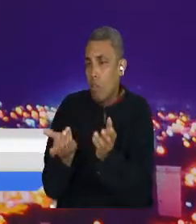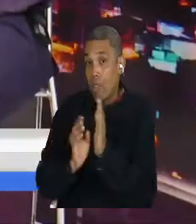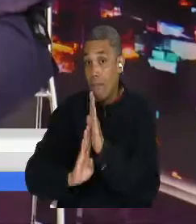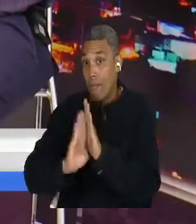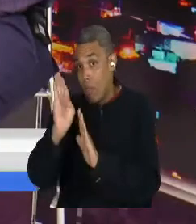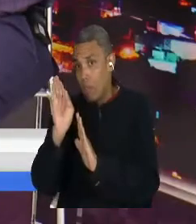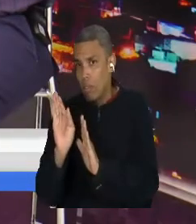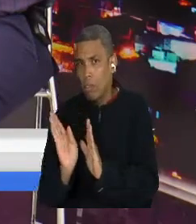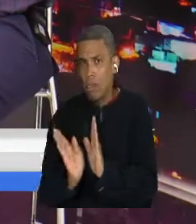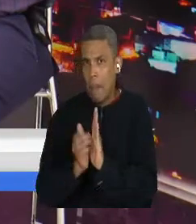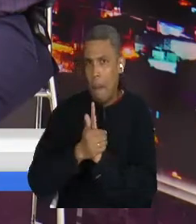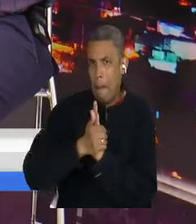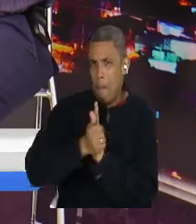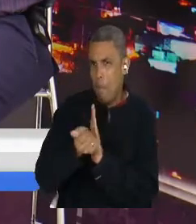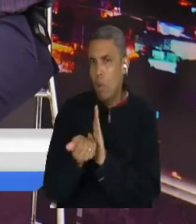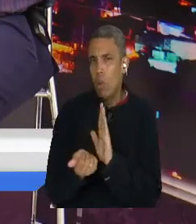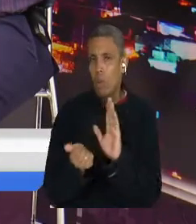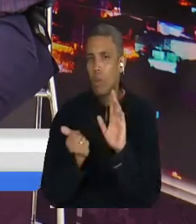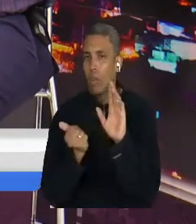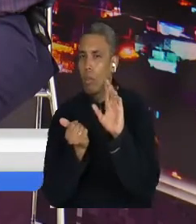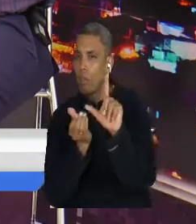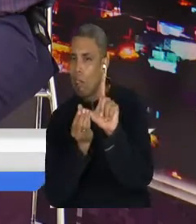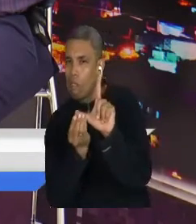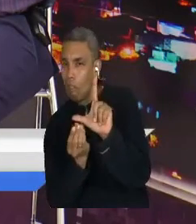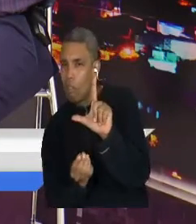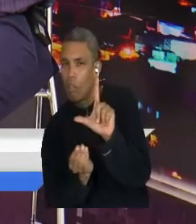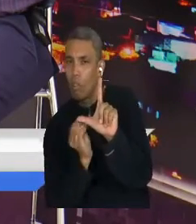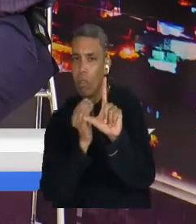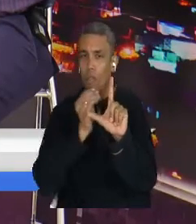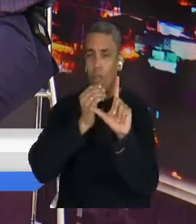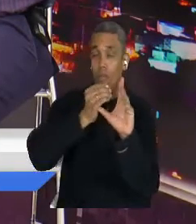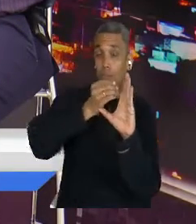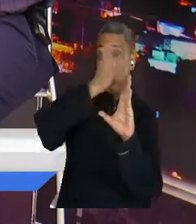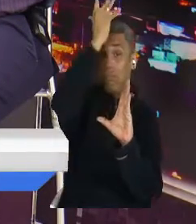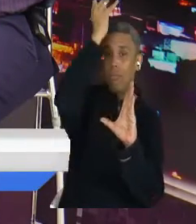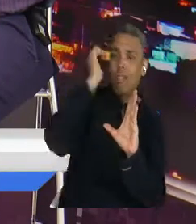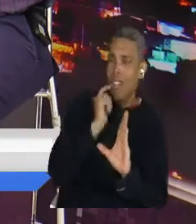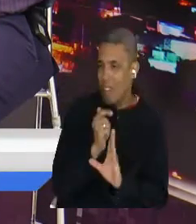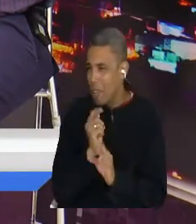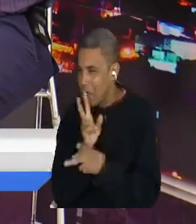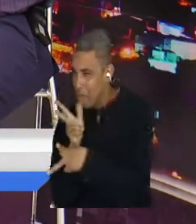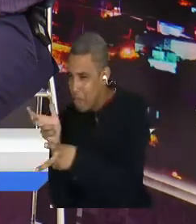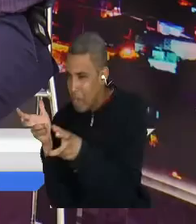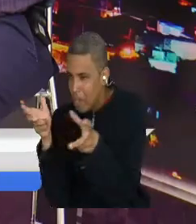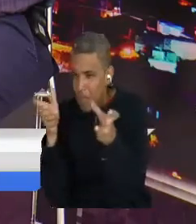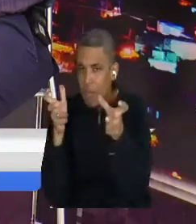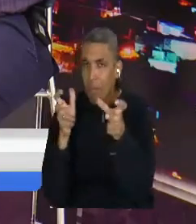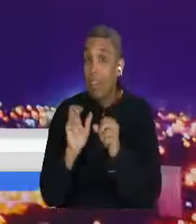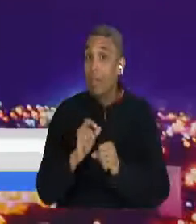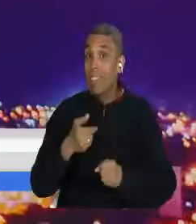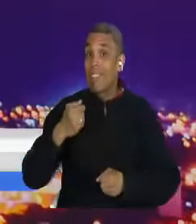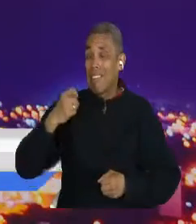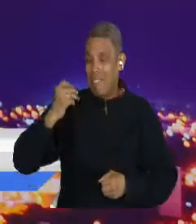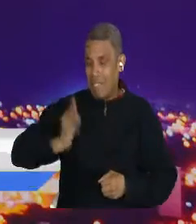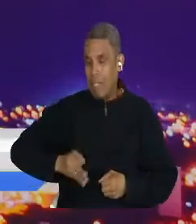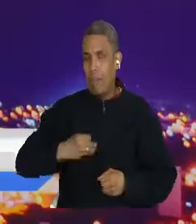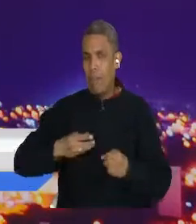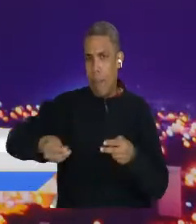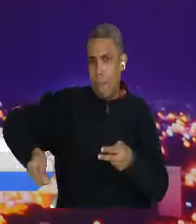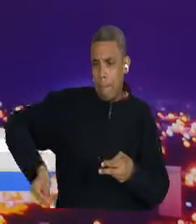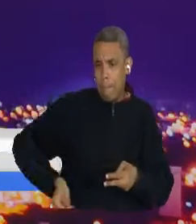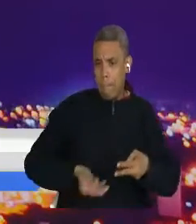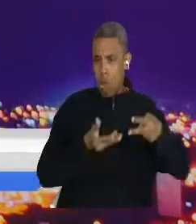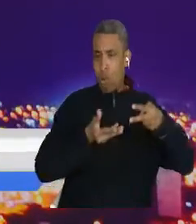espacios se den para poder enseñar. Es fundamental formarnos y la educación, como bien lo decía, es un